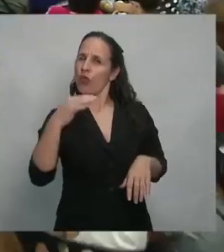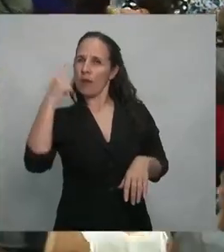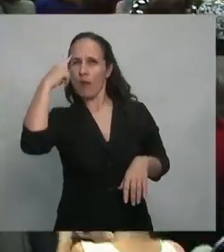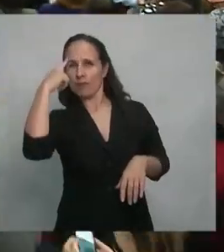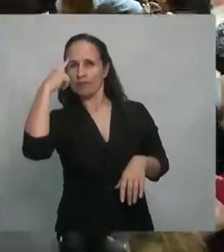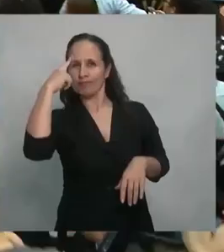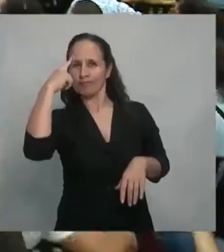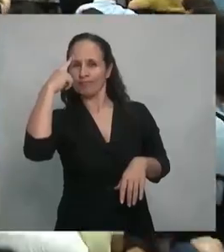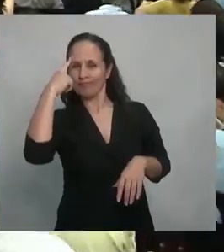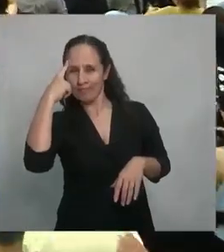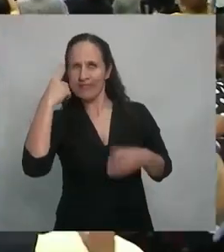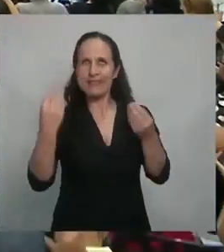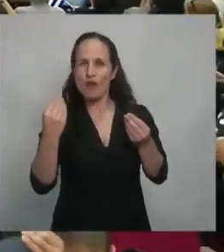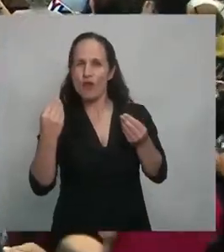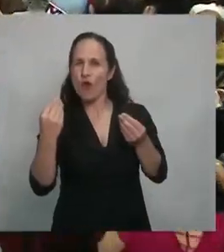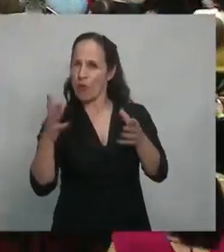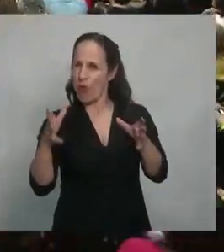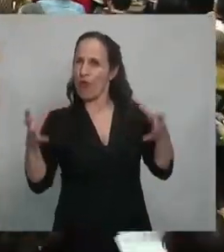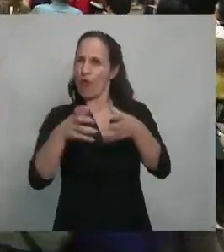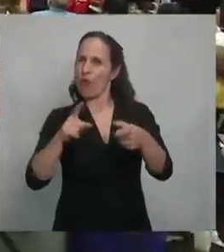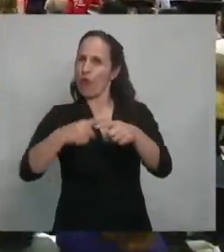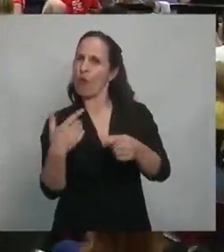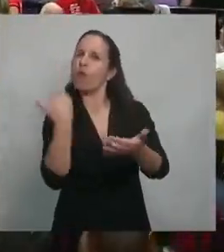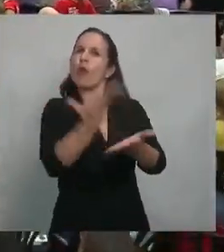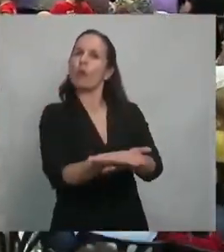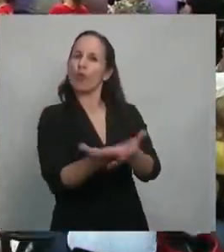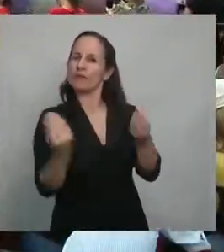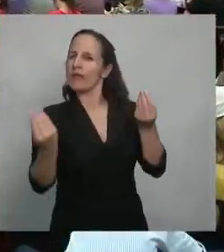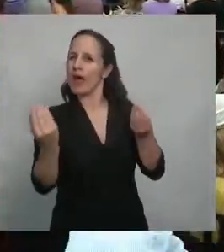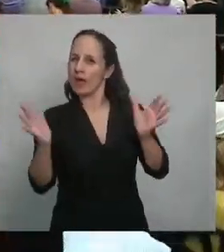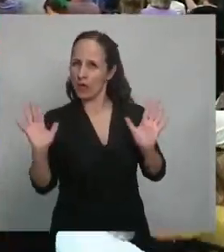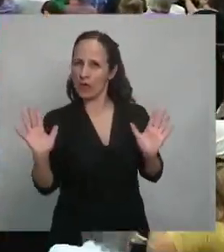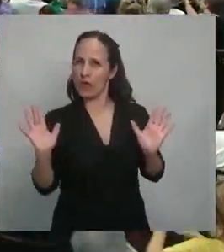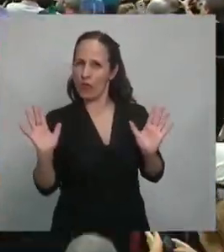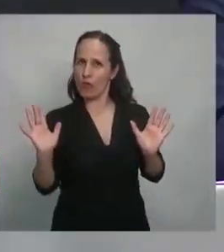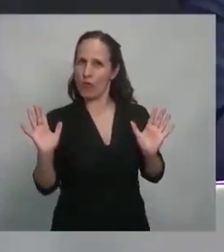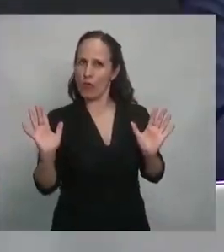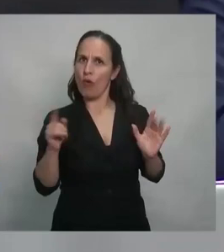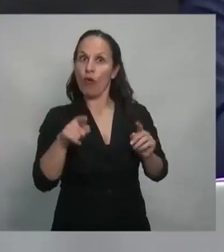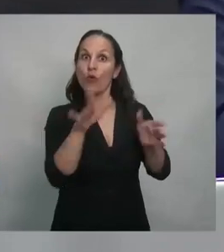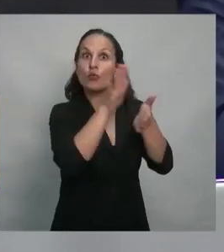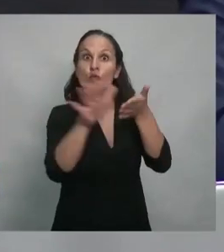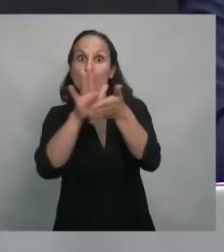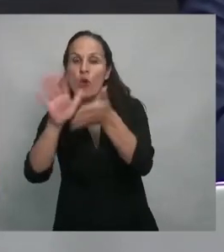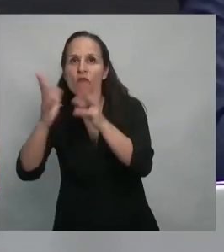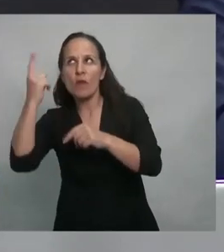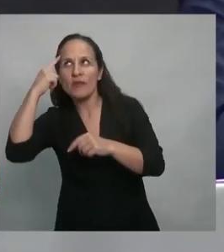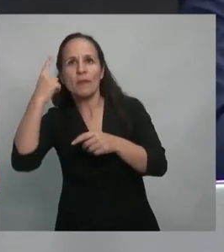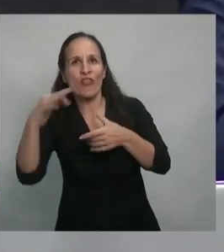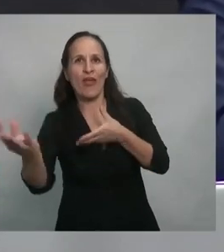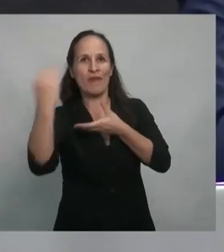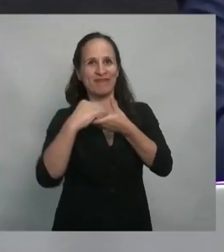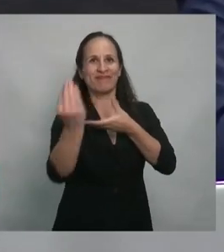como espacio político de propuesta y de incluir estas nuevas categorías de pensamiento. Miren,